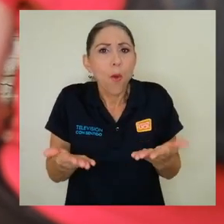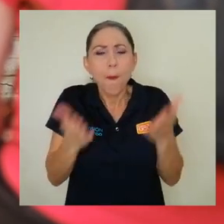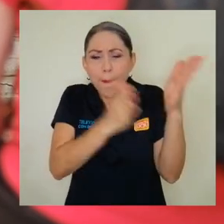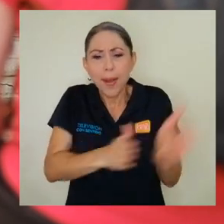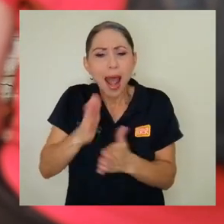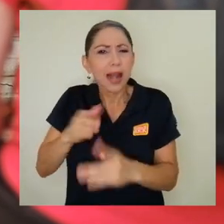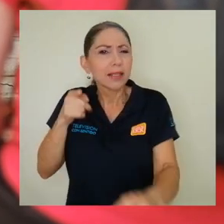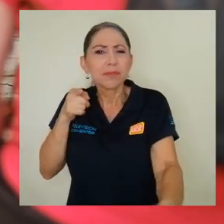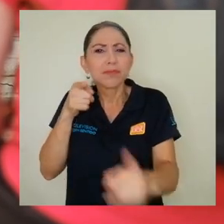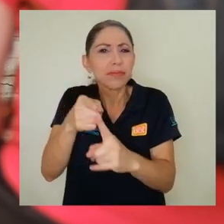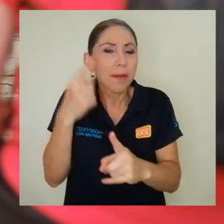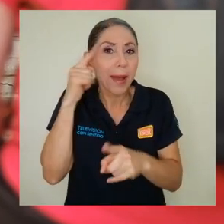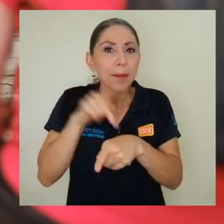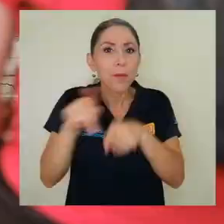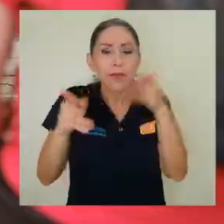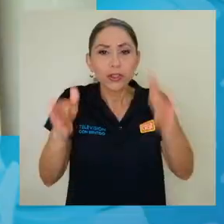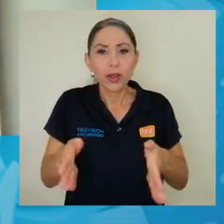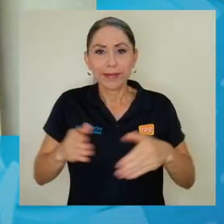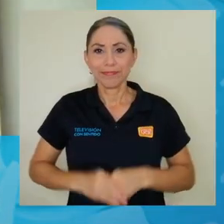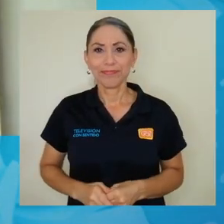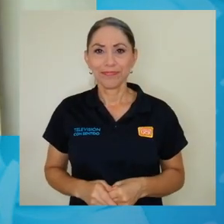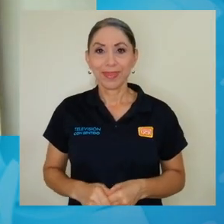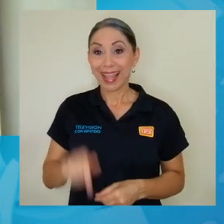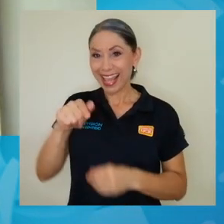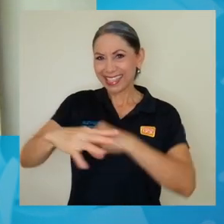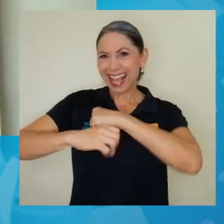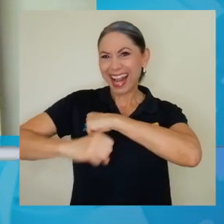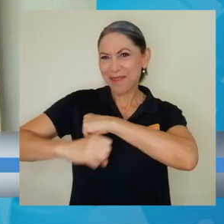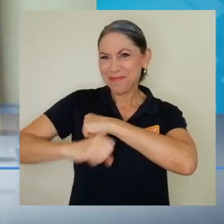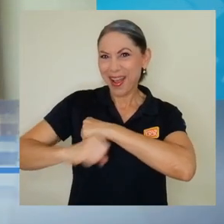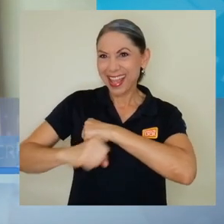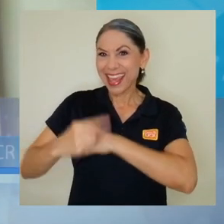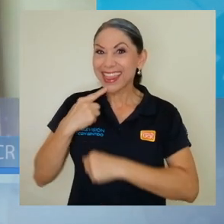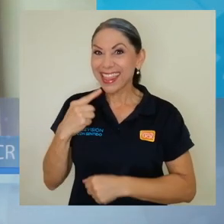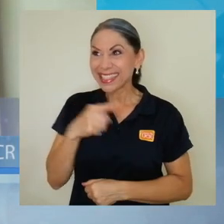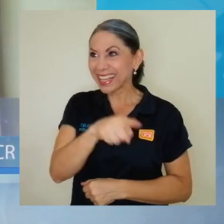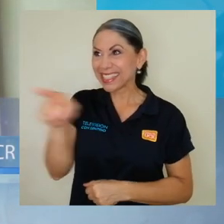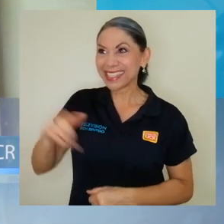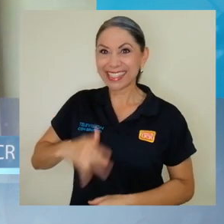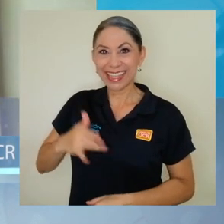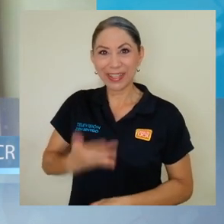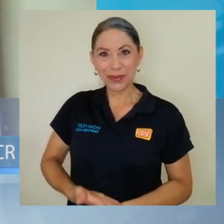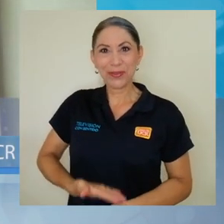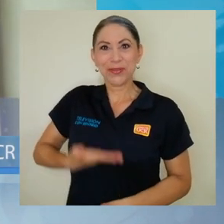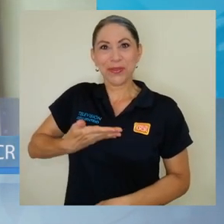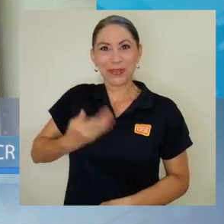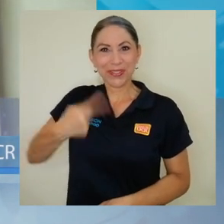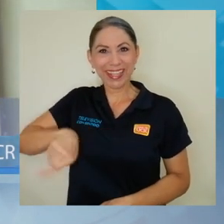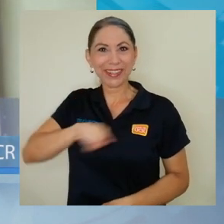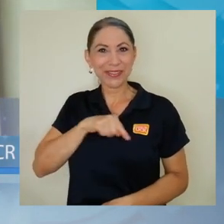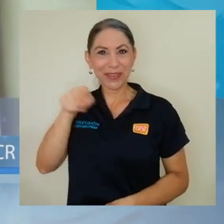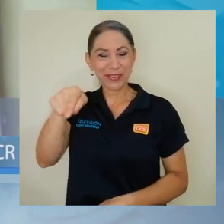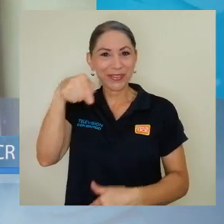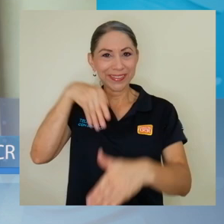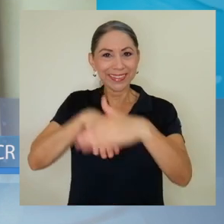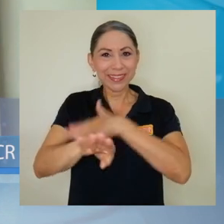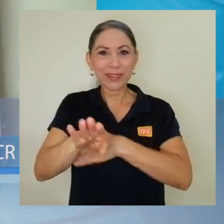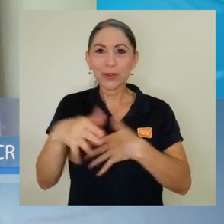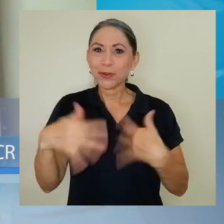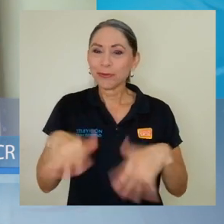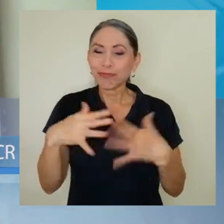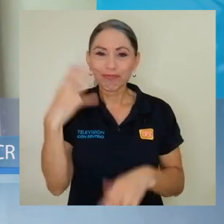anhelan concretar para ser profesionales. Esta campaña que dice que están orgullosos de tenernos ahí, la verdad